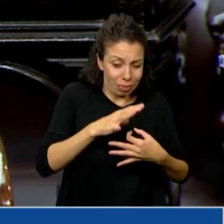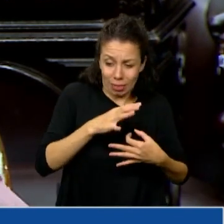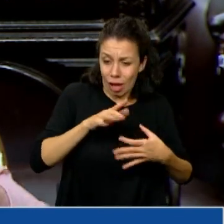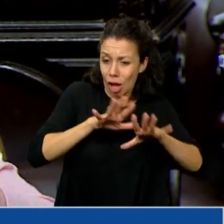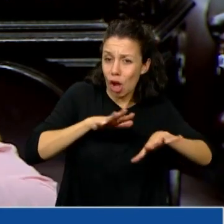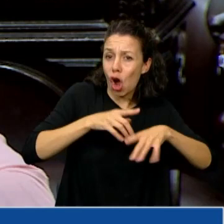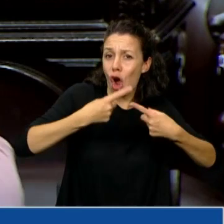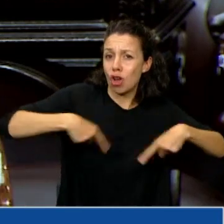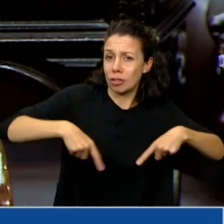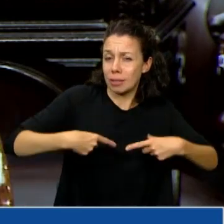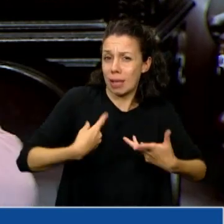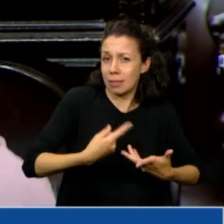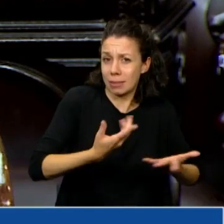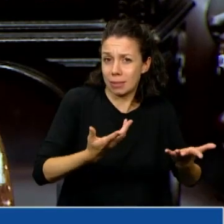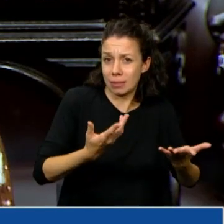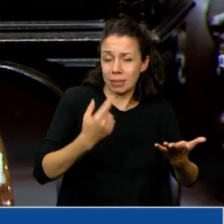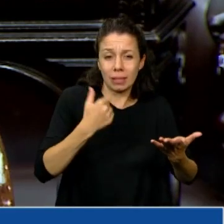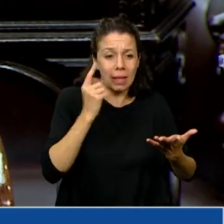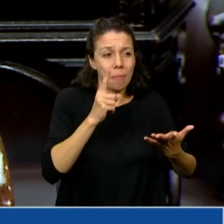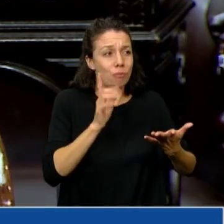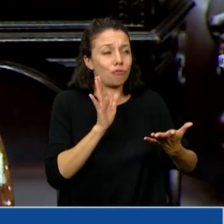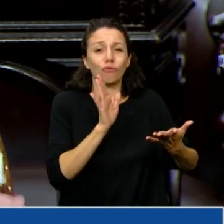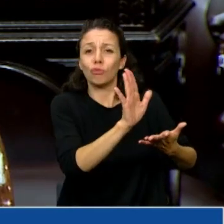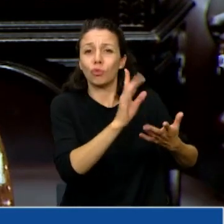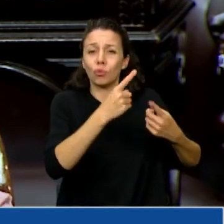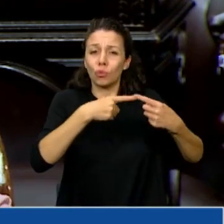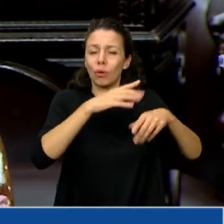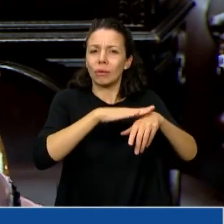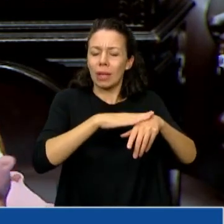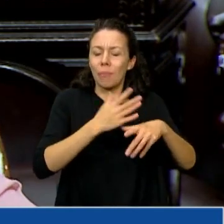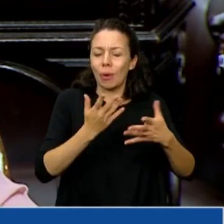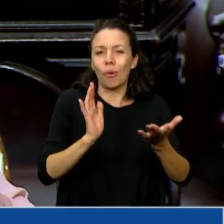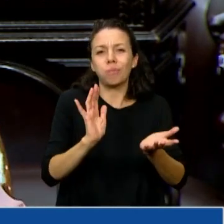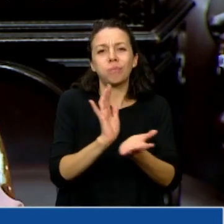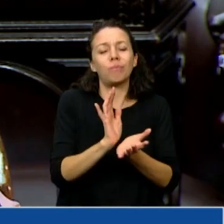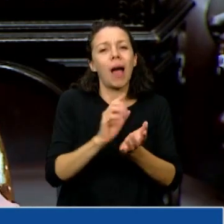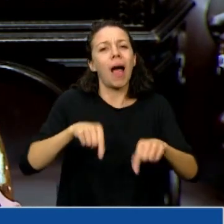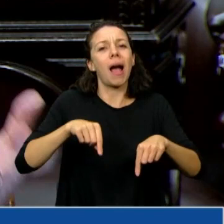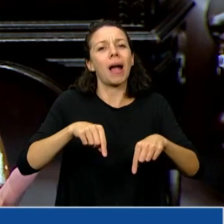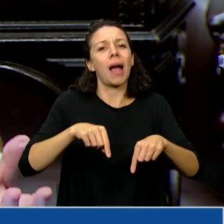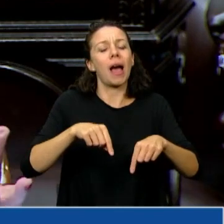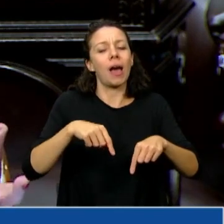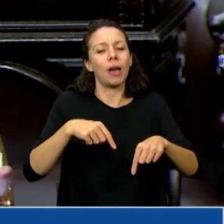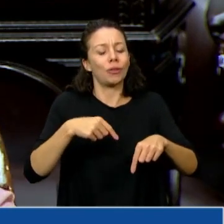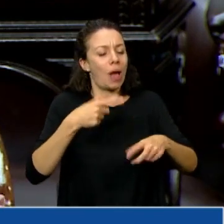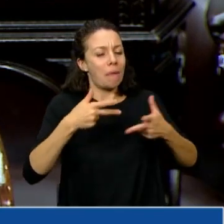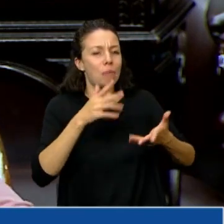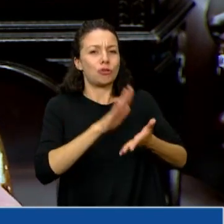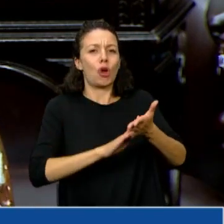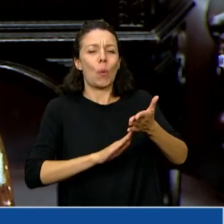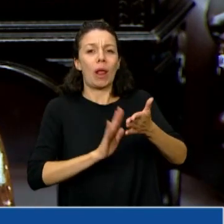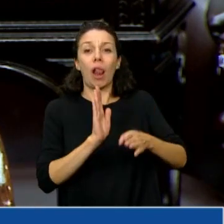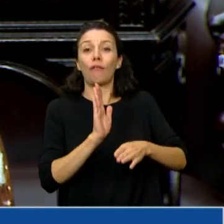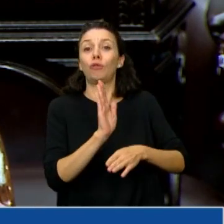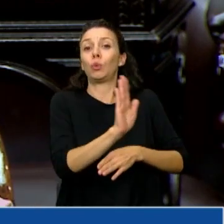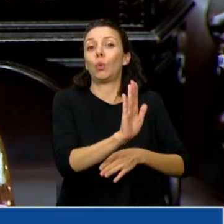hacer y los sucesivos presentes. Entonces, acá se juega con el futuro, que es